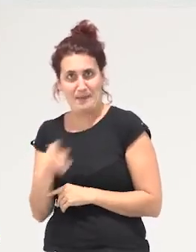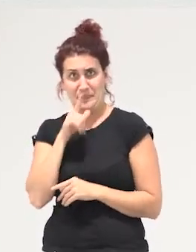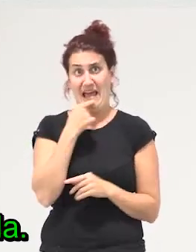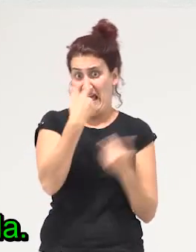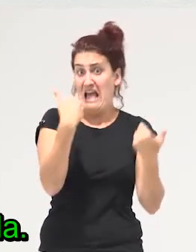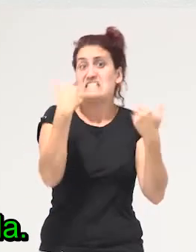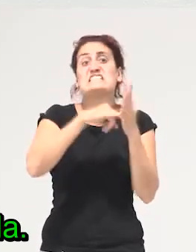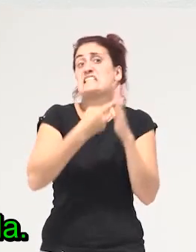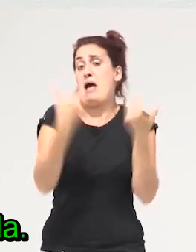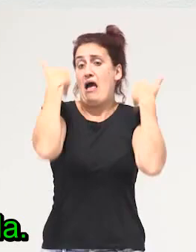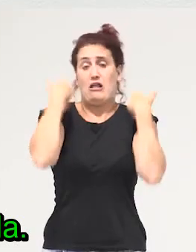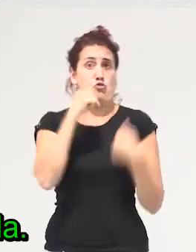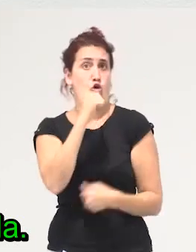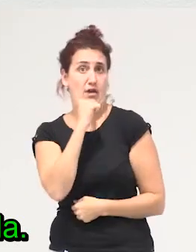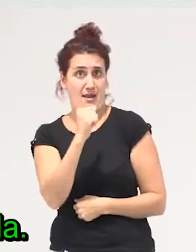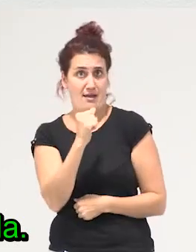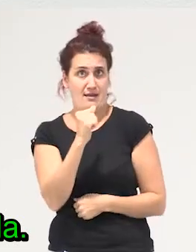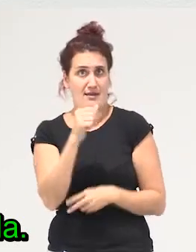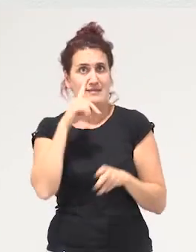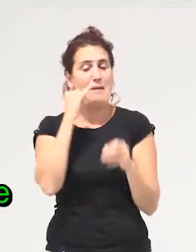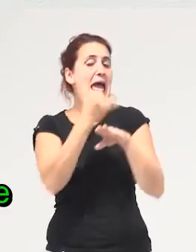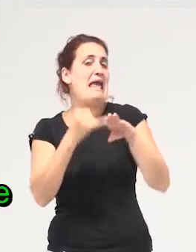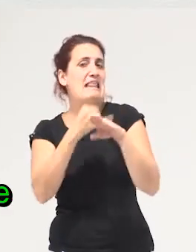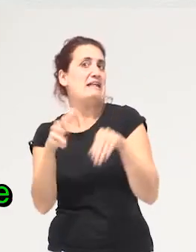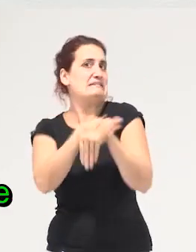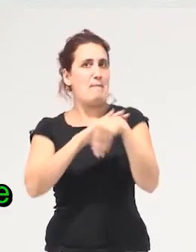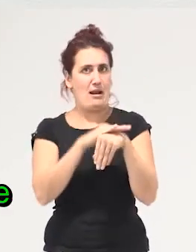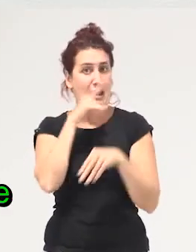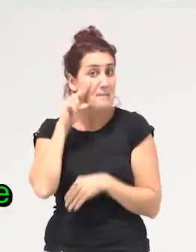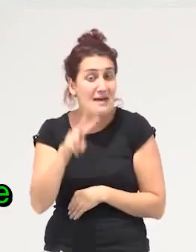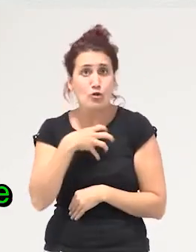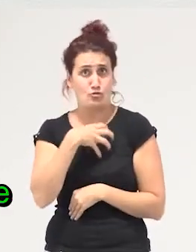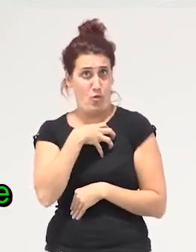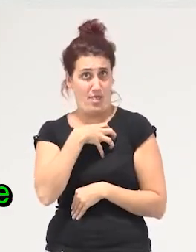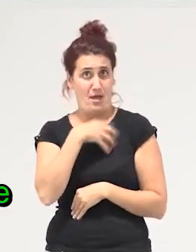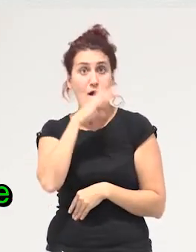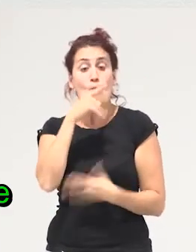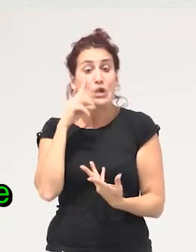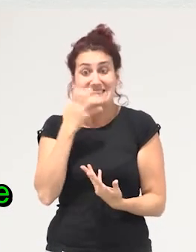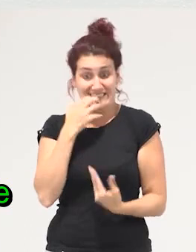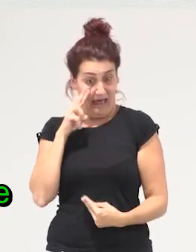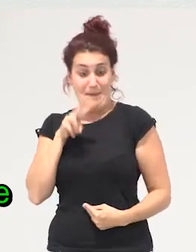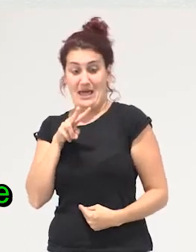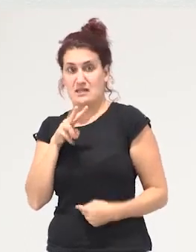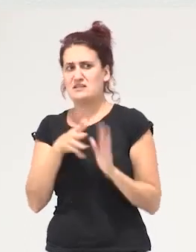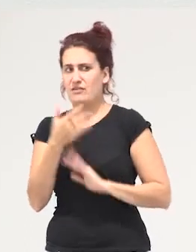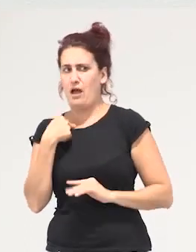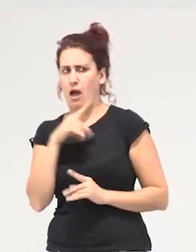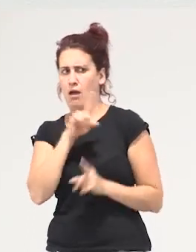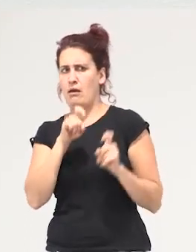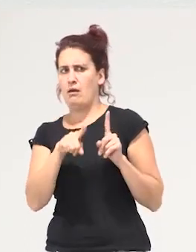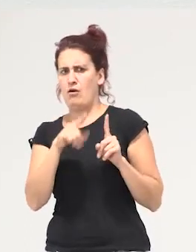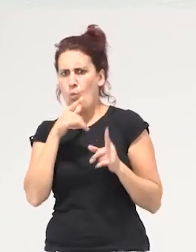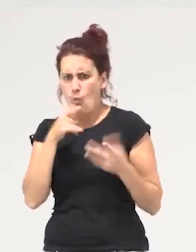cargo donde se restañen las heridas a la vida esto no se puede ver porque si se ve se pone en cuestión cuál es